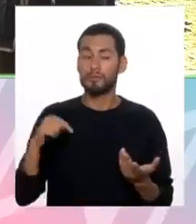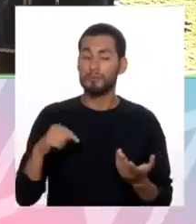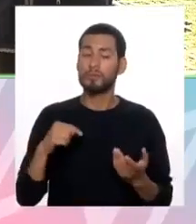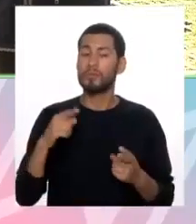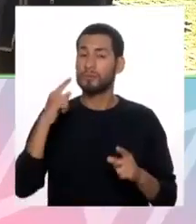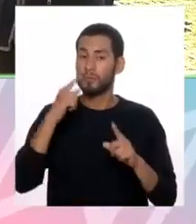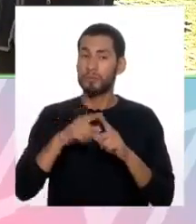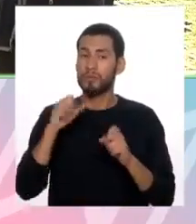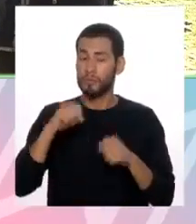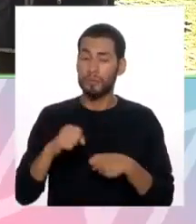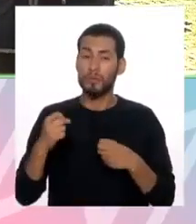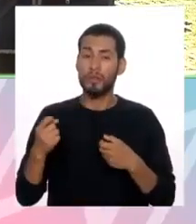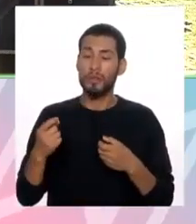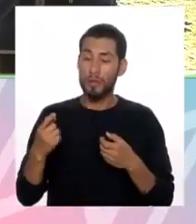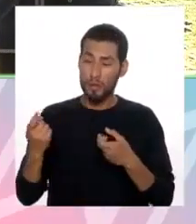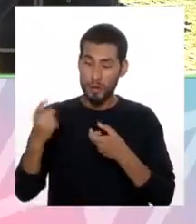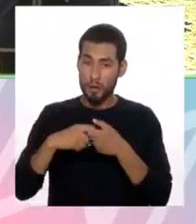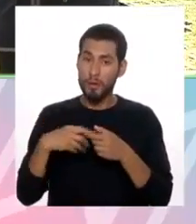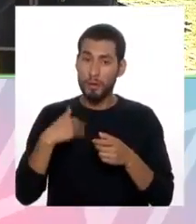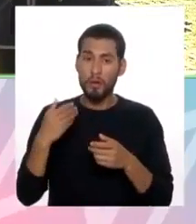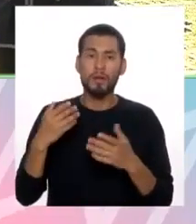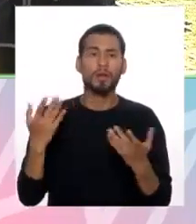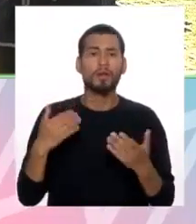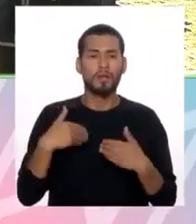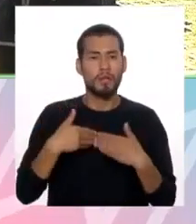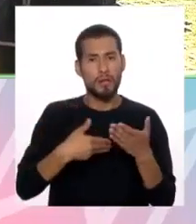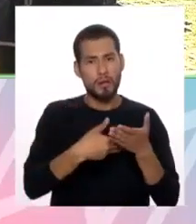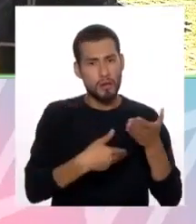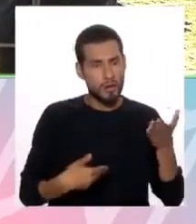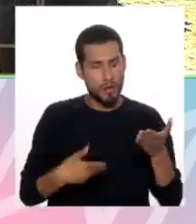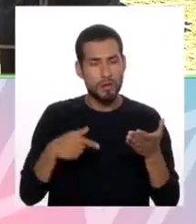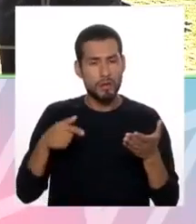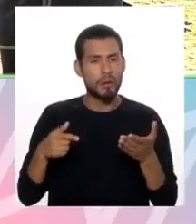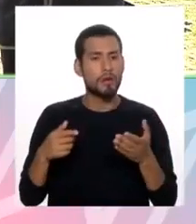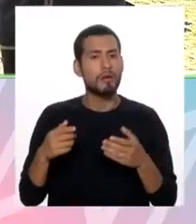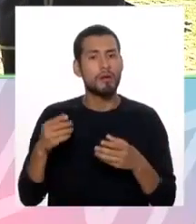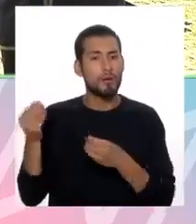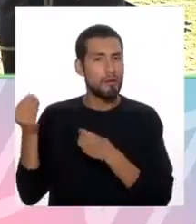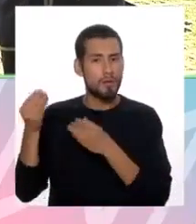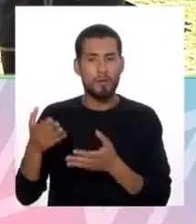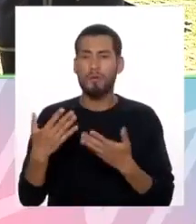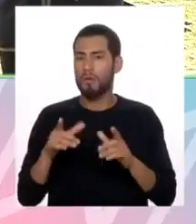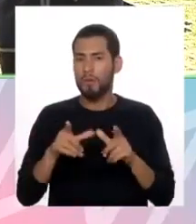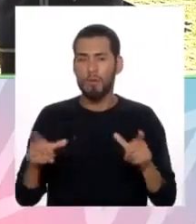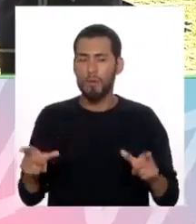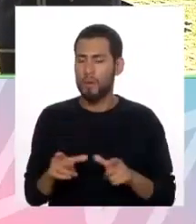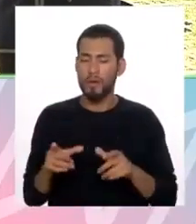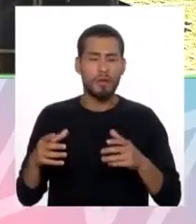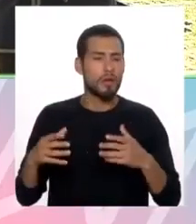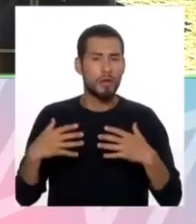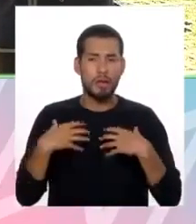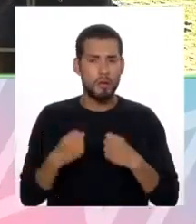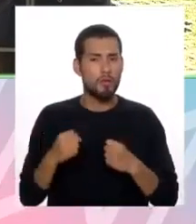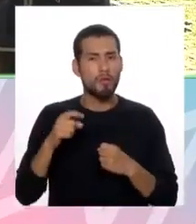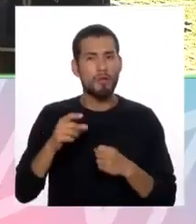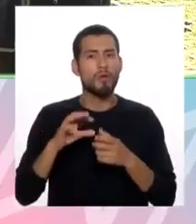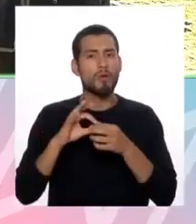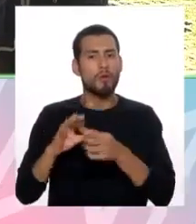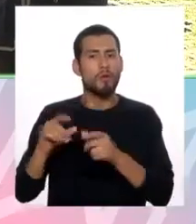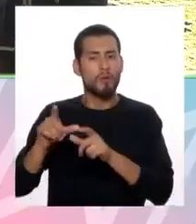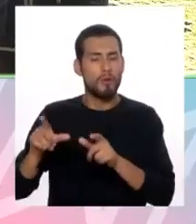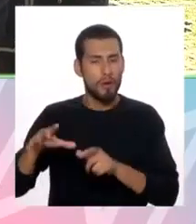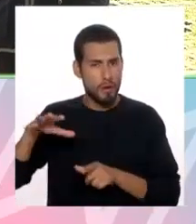pide para iniciar la atención es que vengan con una hoja de referencia que pueden dárselas en cualquier centro de salud que pertenezca a la